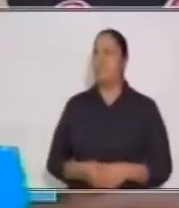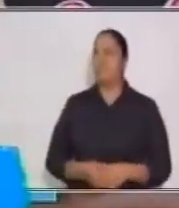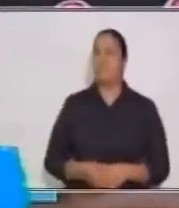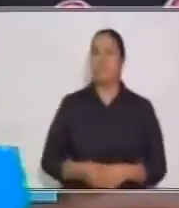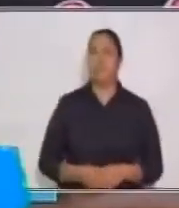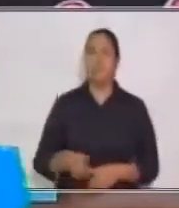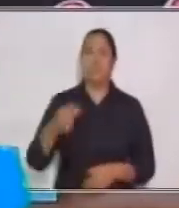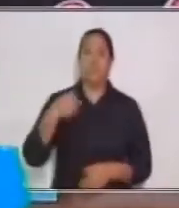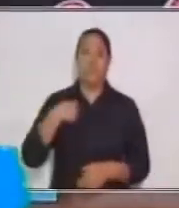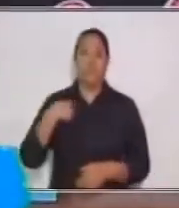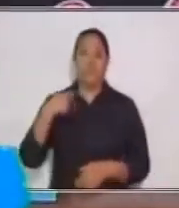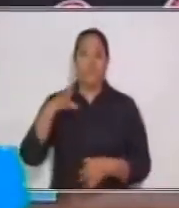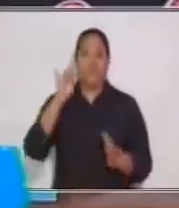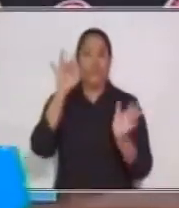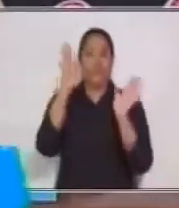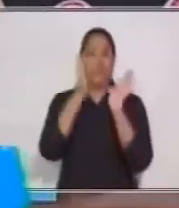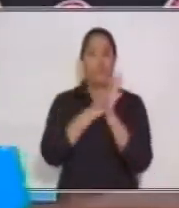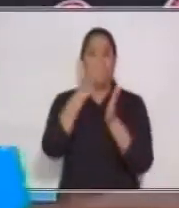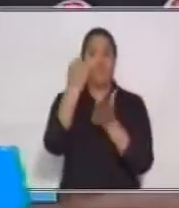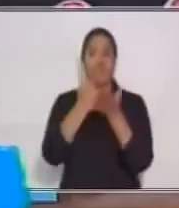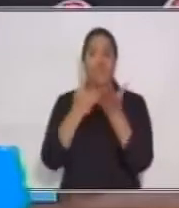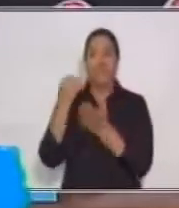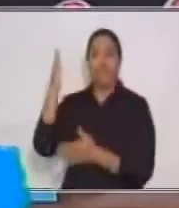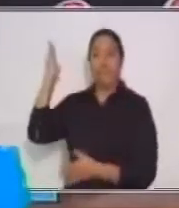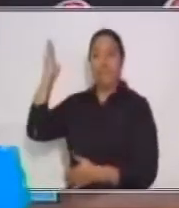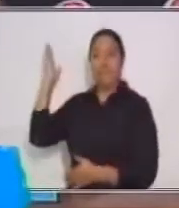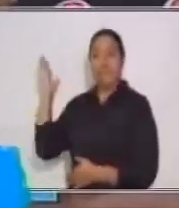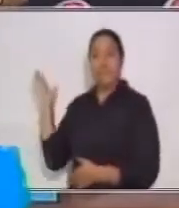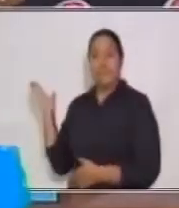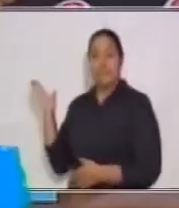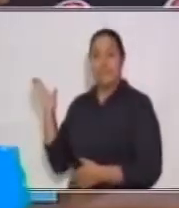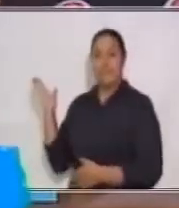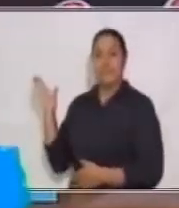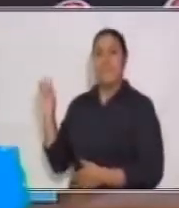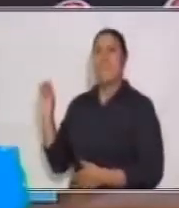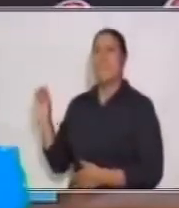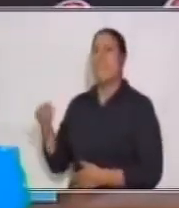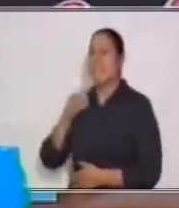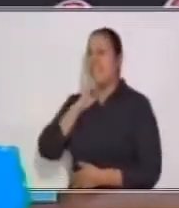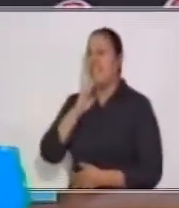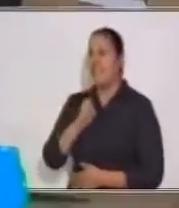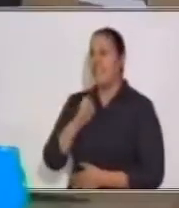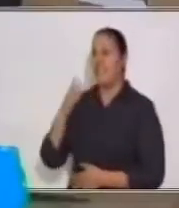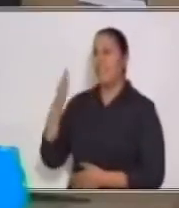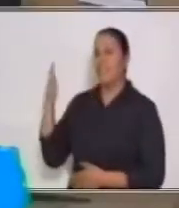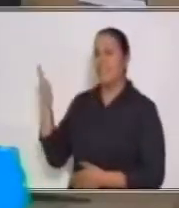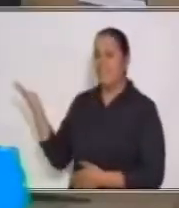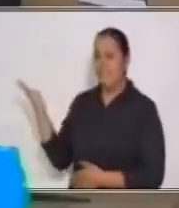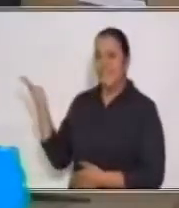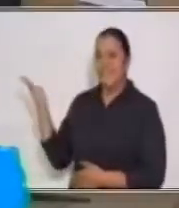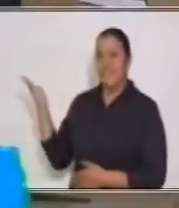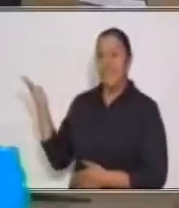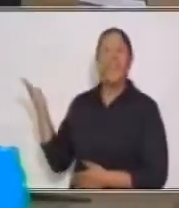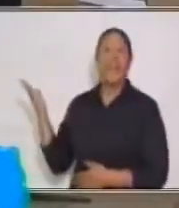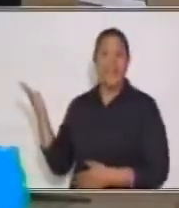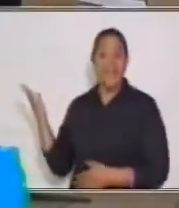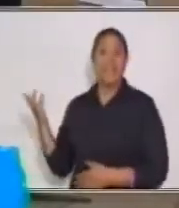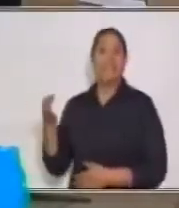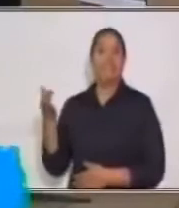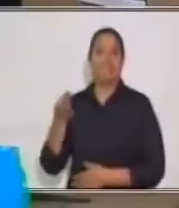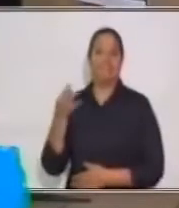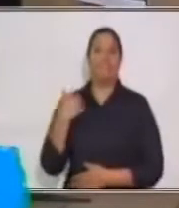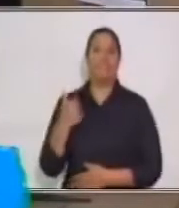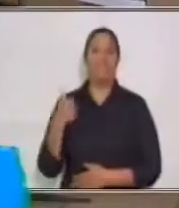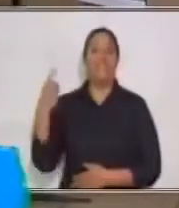imagen. Un dibujo. Vamos a ver qué será. ¿Qué tenemos ahí? Sí. Excelente. Esto es un